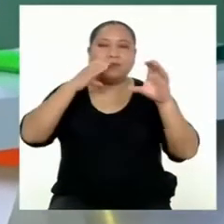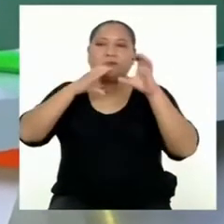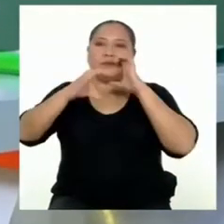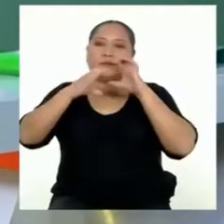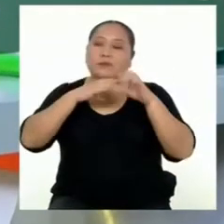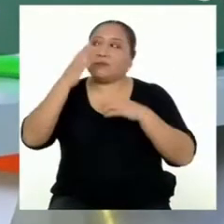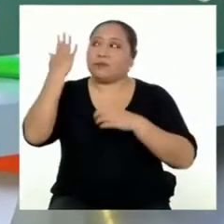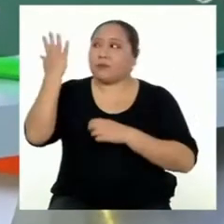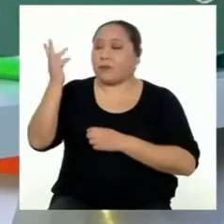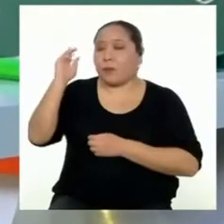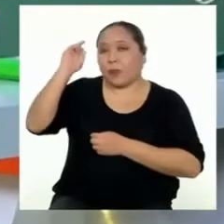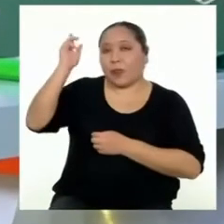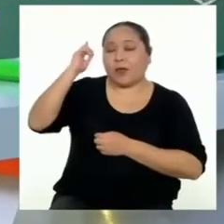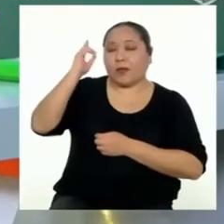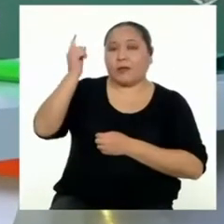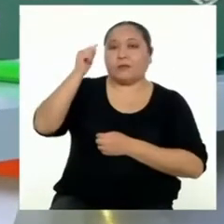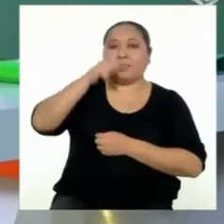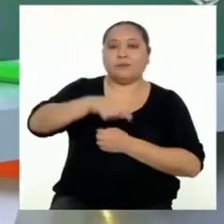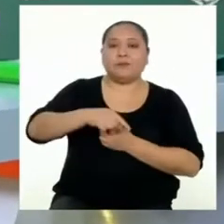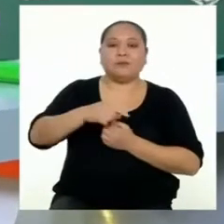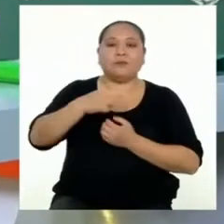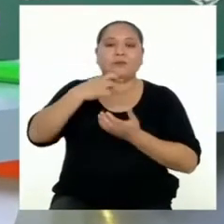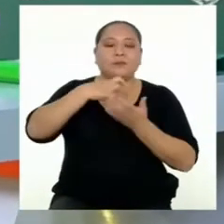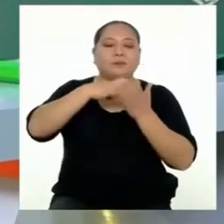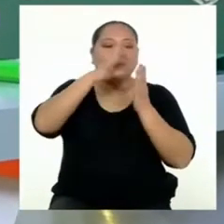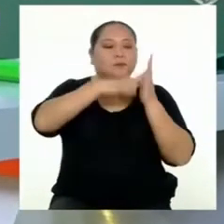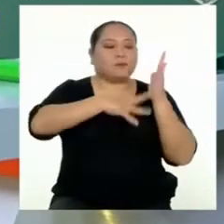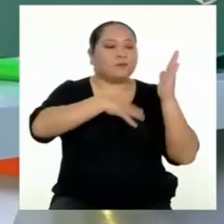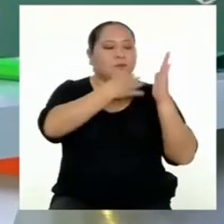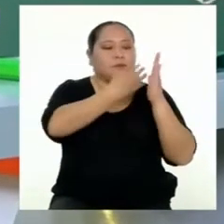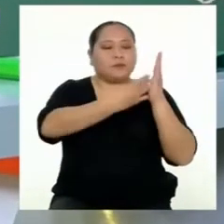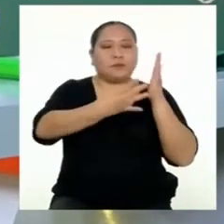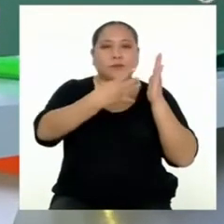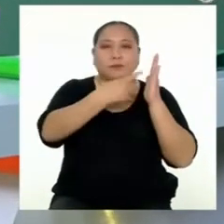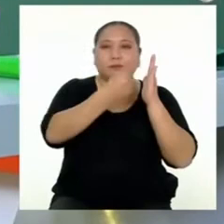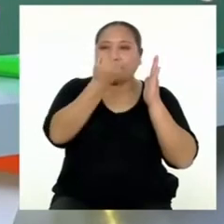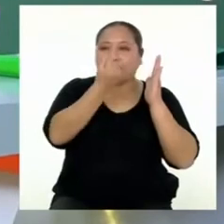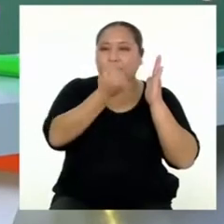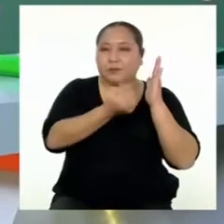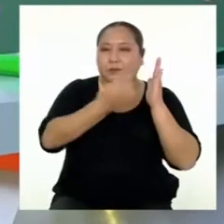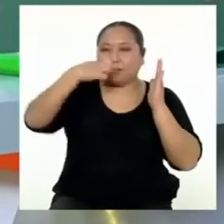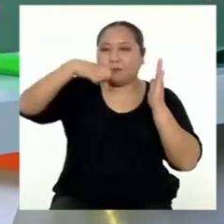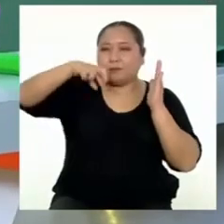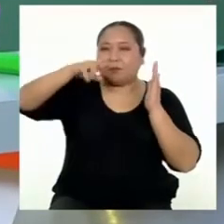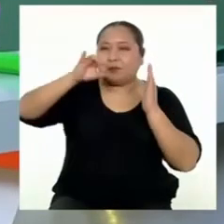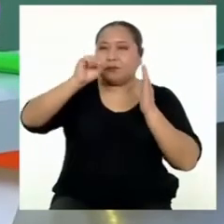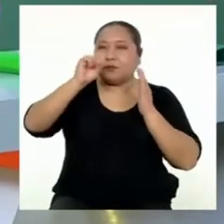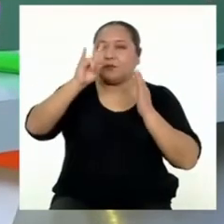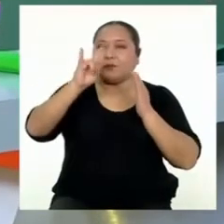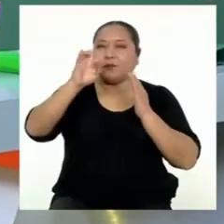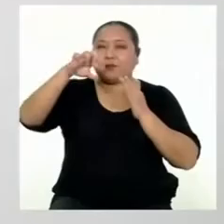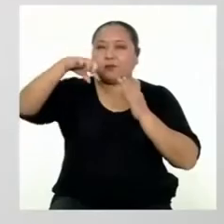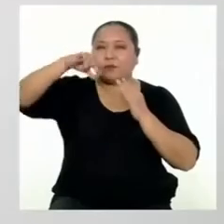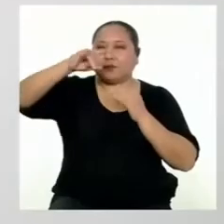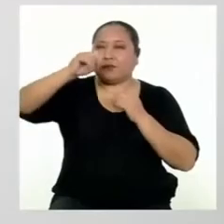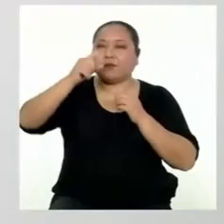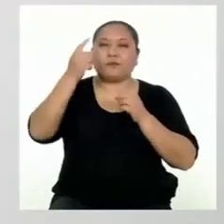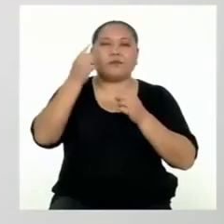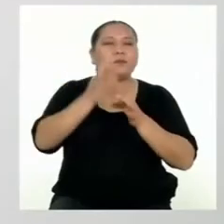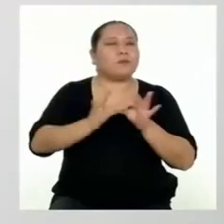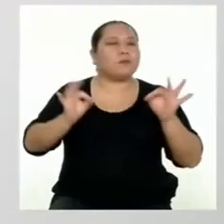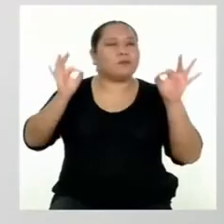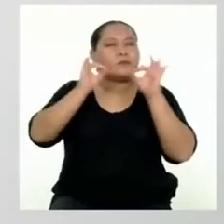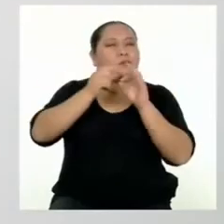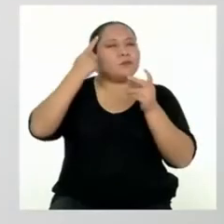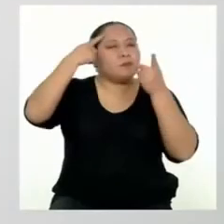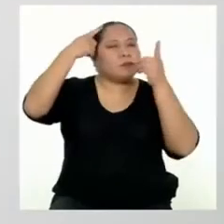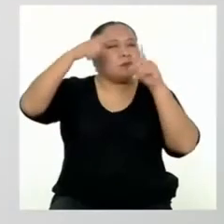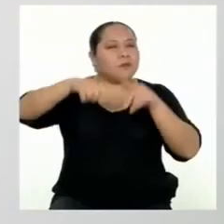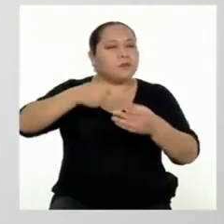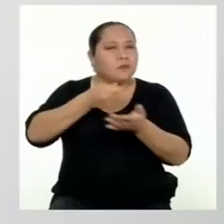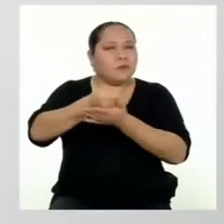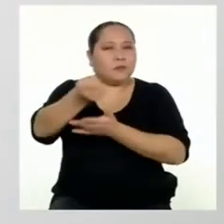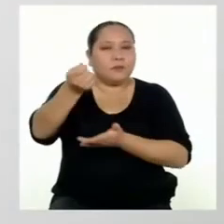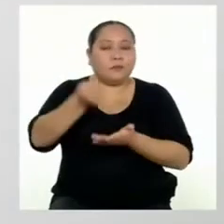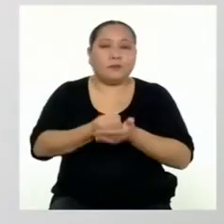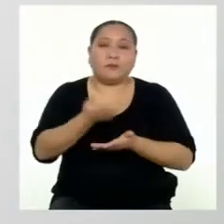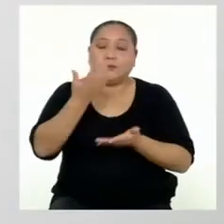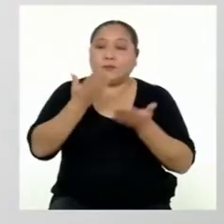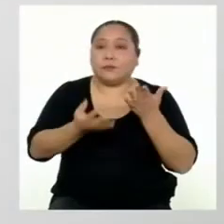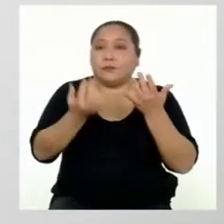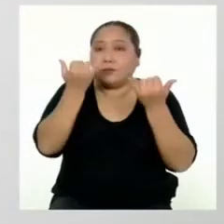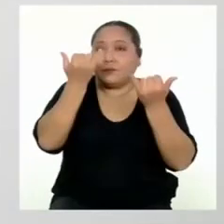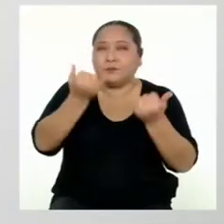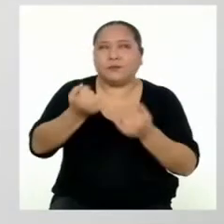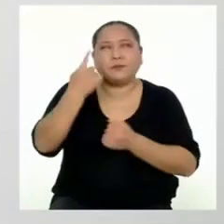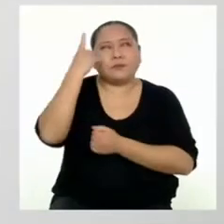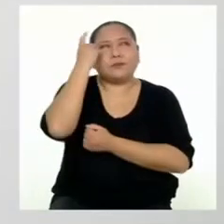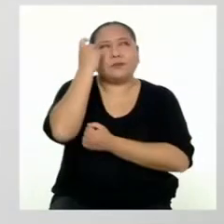...y importancia que tiene en nuestras decisiones de compra. Sí, y quizá ahora